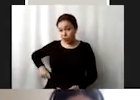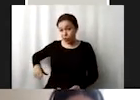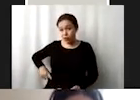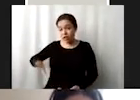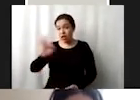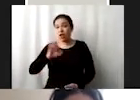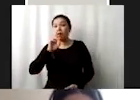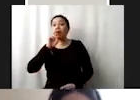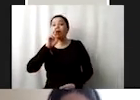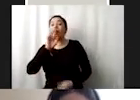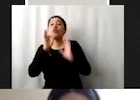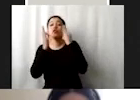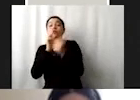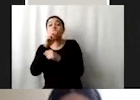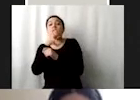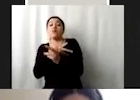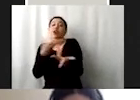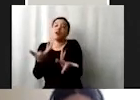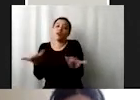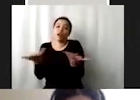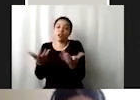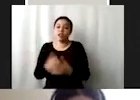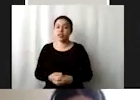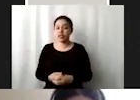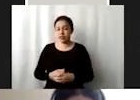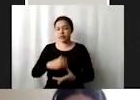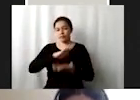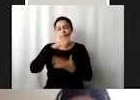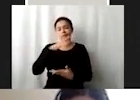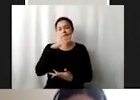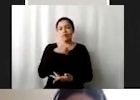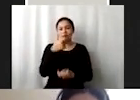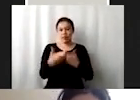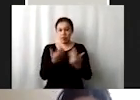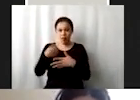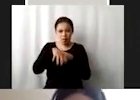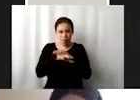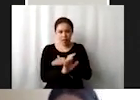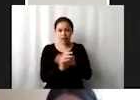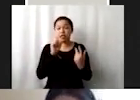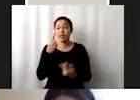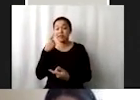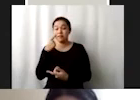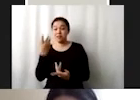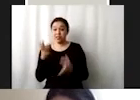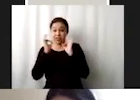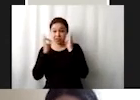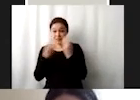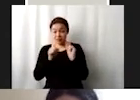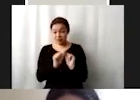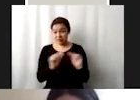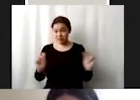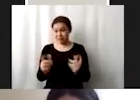forma reducir considerablemente la corrupción y soborno en todas sus formas fíjense la ambigüedad en esta línea es